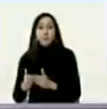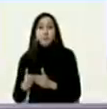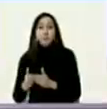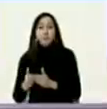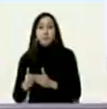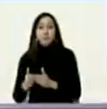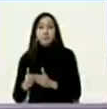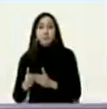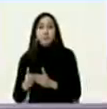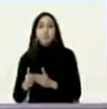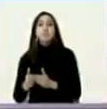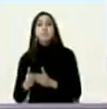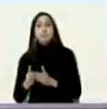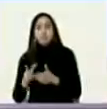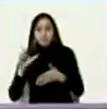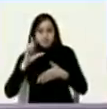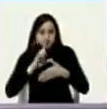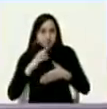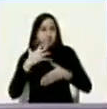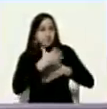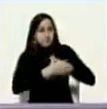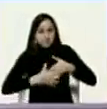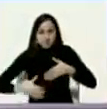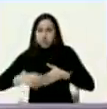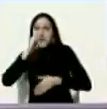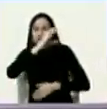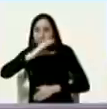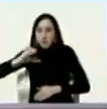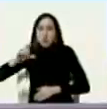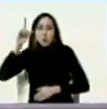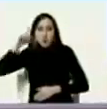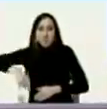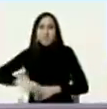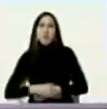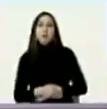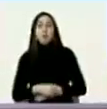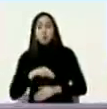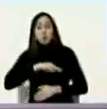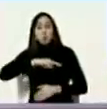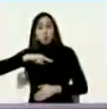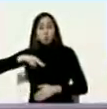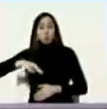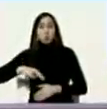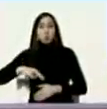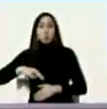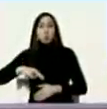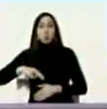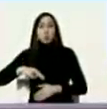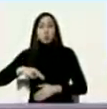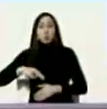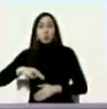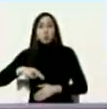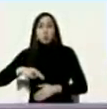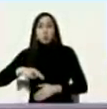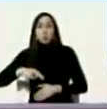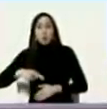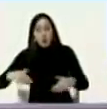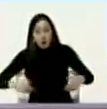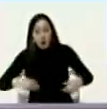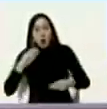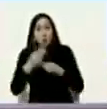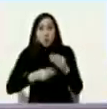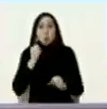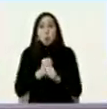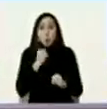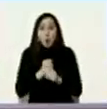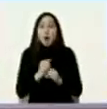de estados latinoamericanos y caribeños CELAC creo que estamos tomando una nueva dinámica una nueva